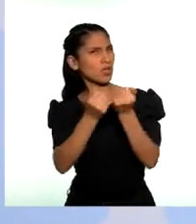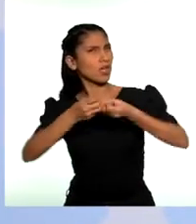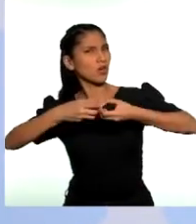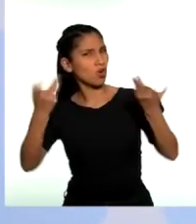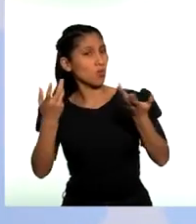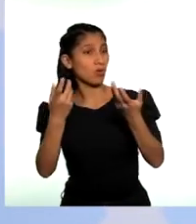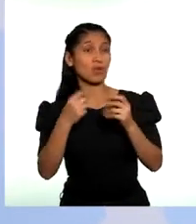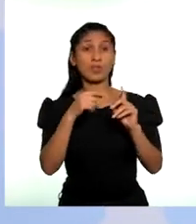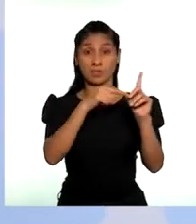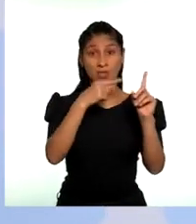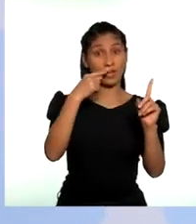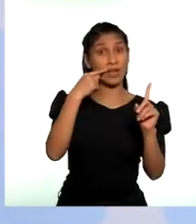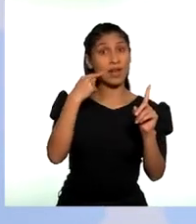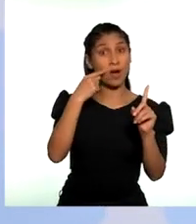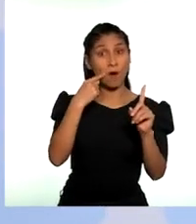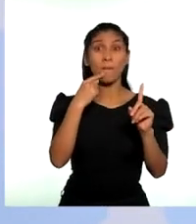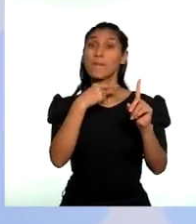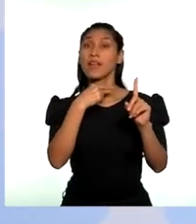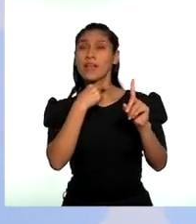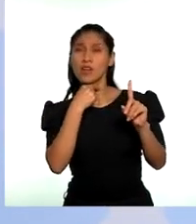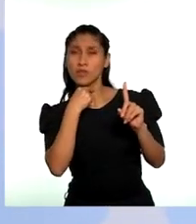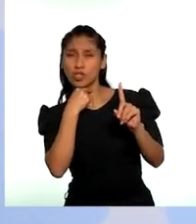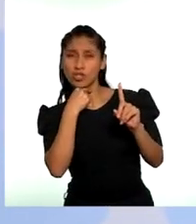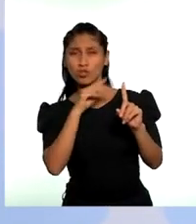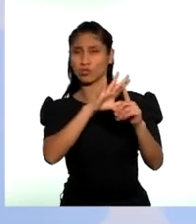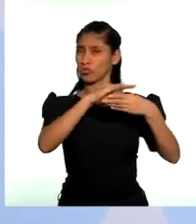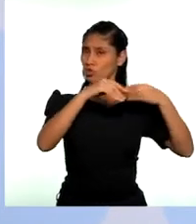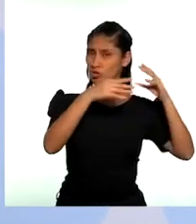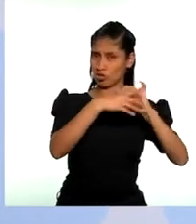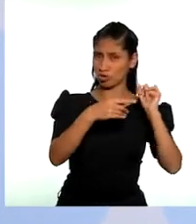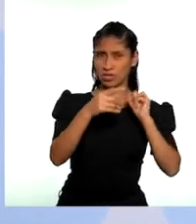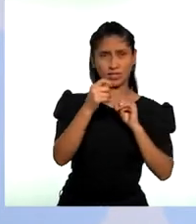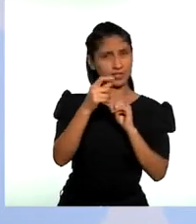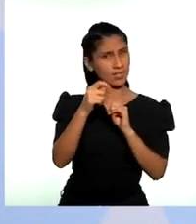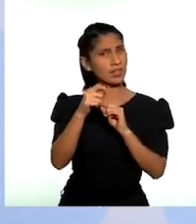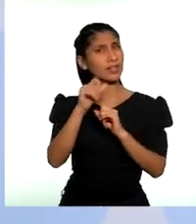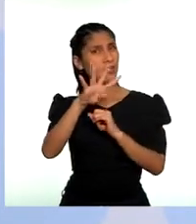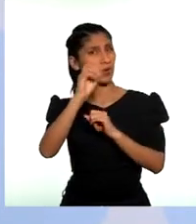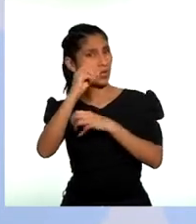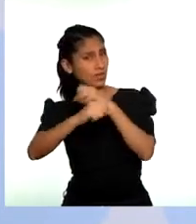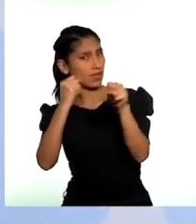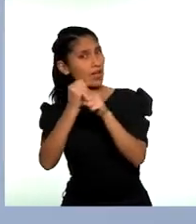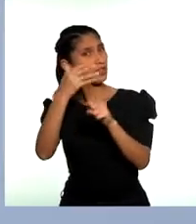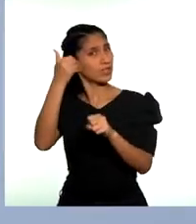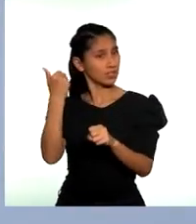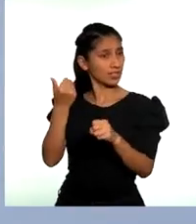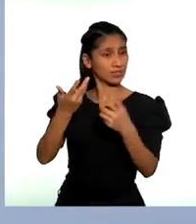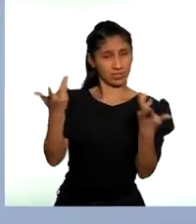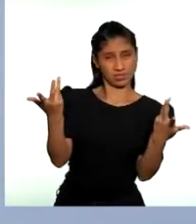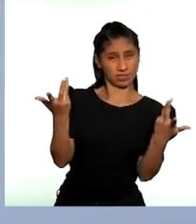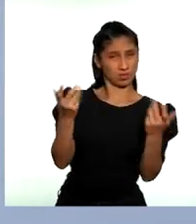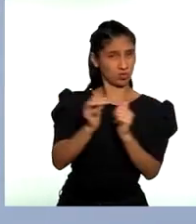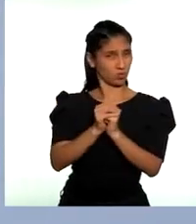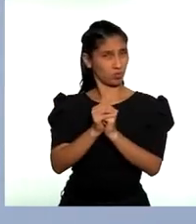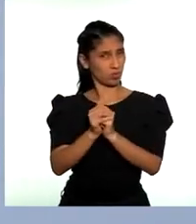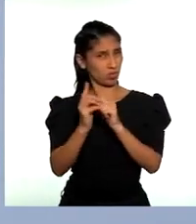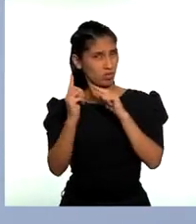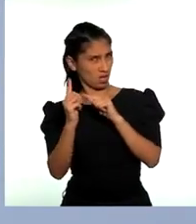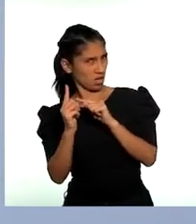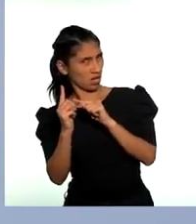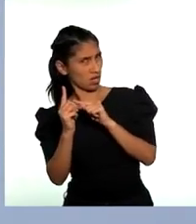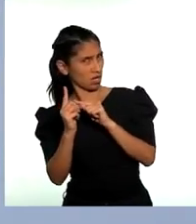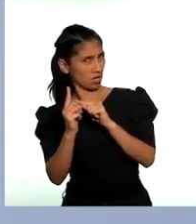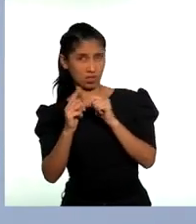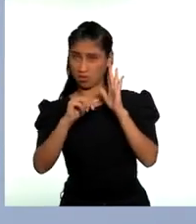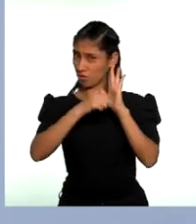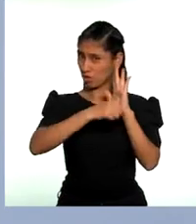La historia del abuelo de Rafaela es de hace poco más de 40 años. ¿Y no podía acceder a